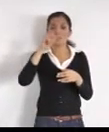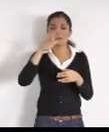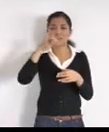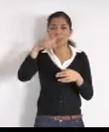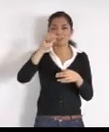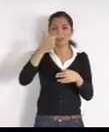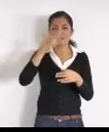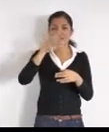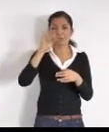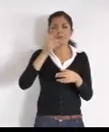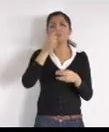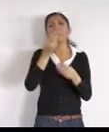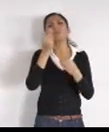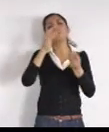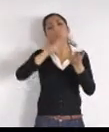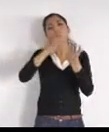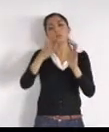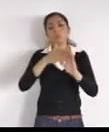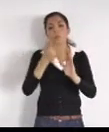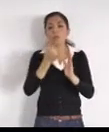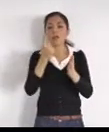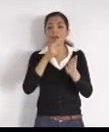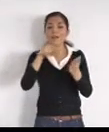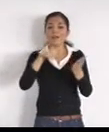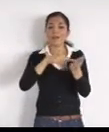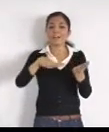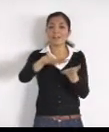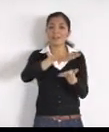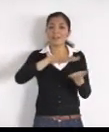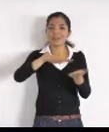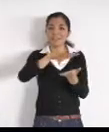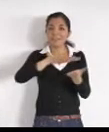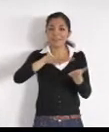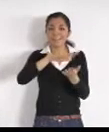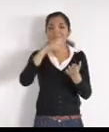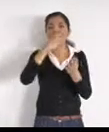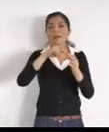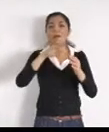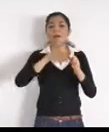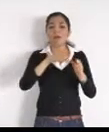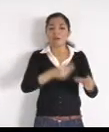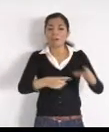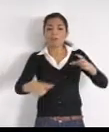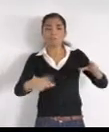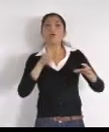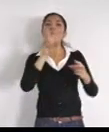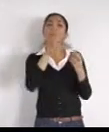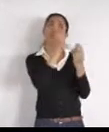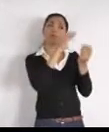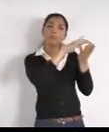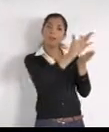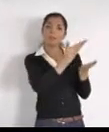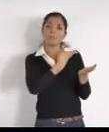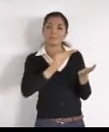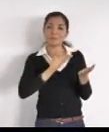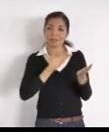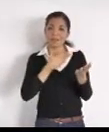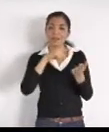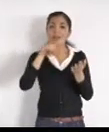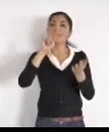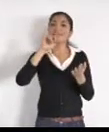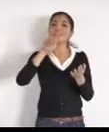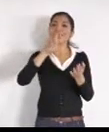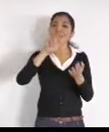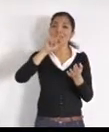gracias a ti, por la, el comentario, Esther Pacheco, por el Facebook, personal, tengo una mega deuda, de agua potable, y quiero hacer convenio, y pagar,